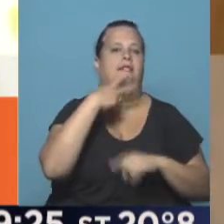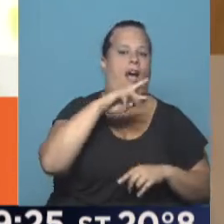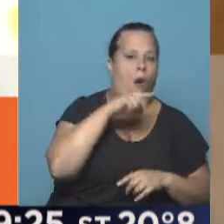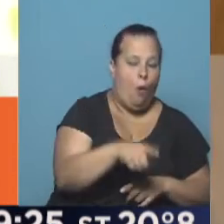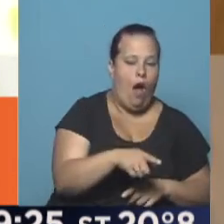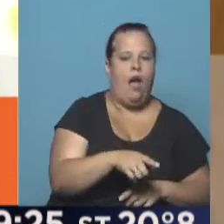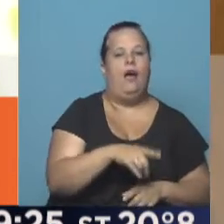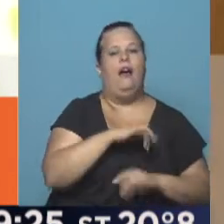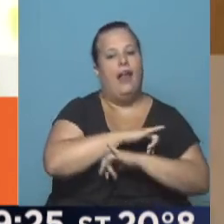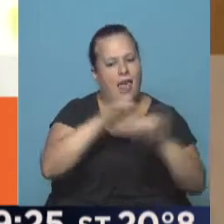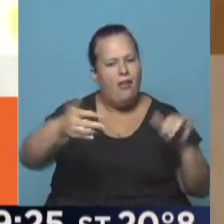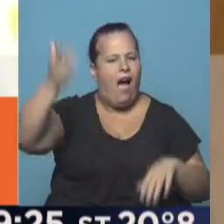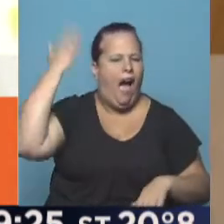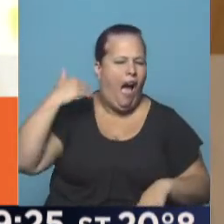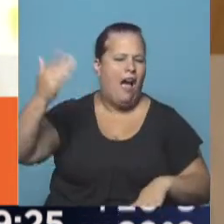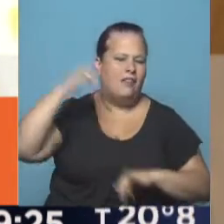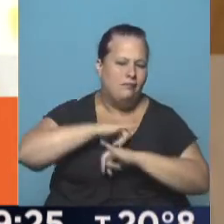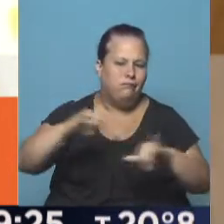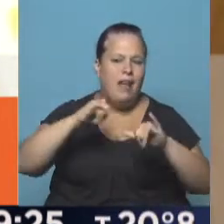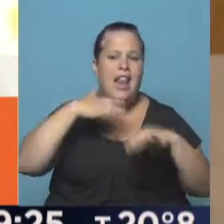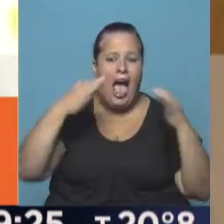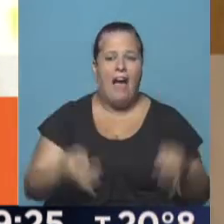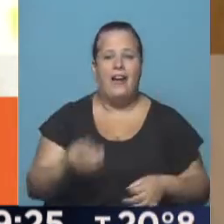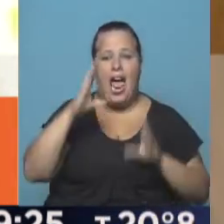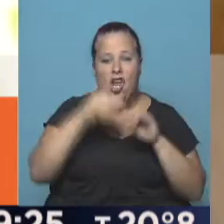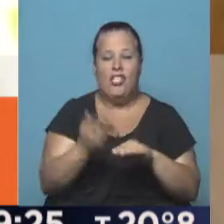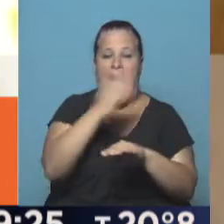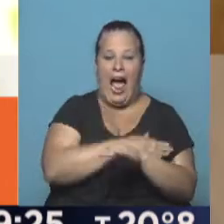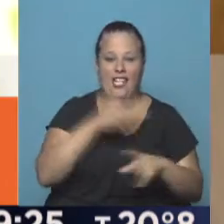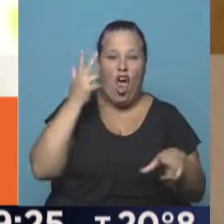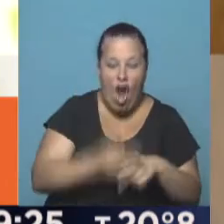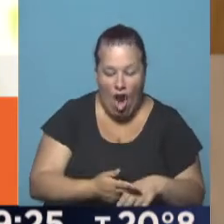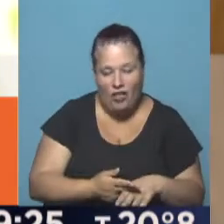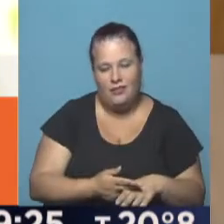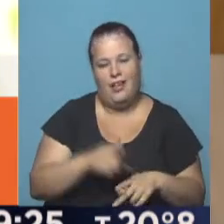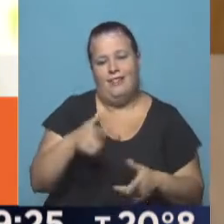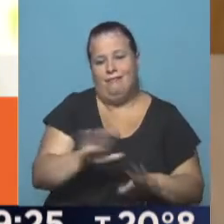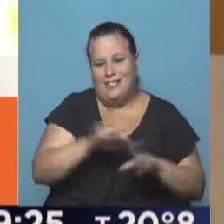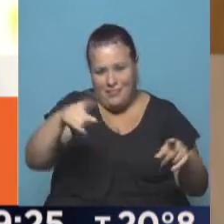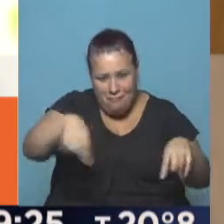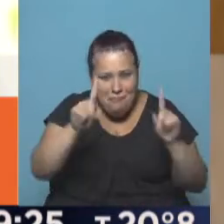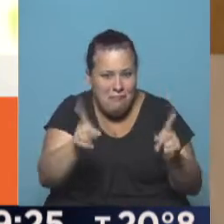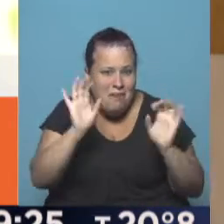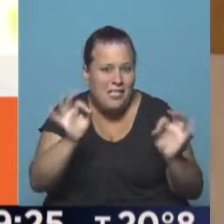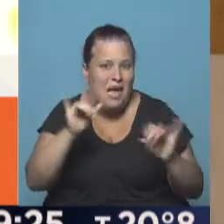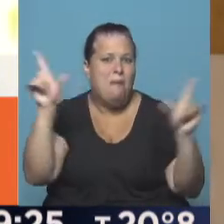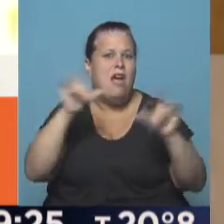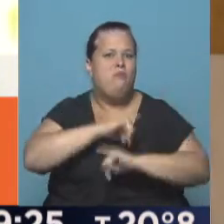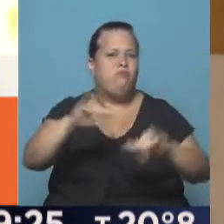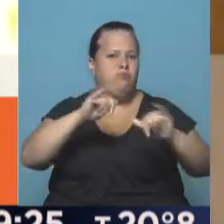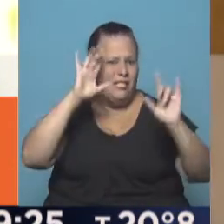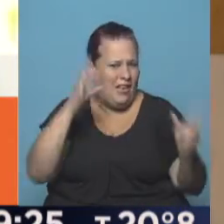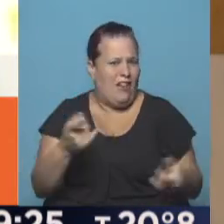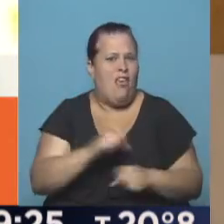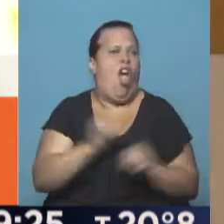se había anunciado hace años, y realmente que la noche anterior nos hagan el corte de algo que ustedes mismos, los medios, habían anunciado.